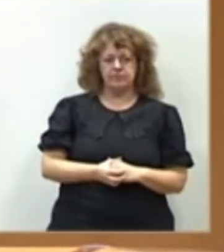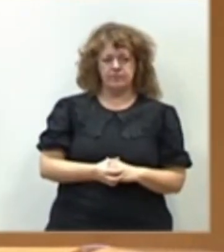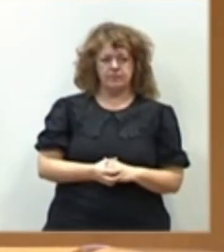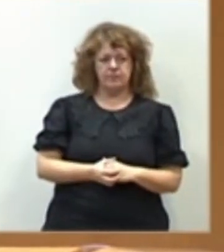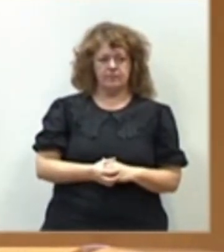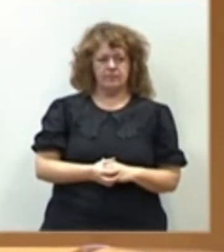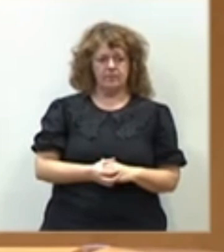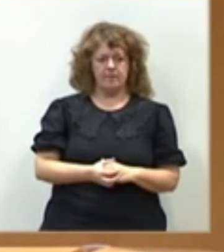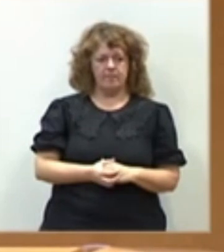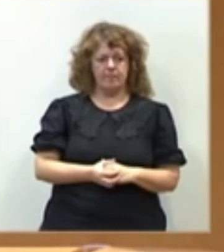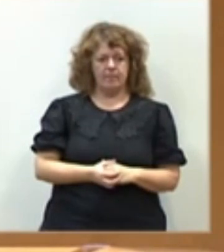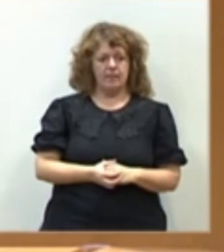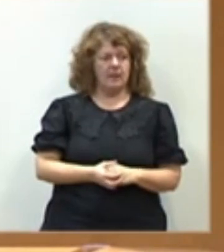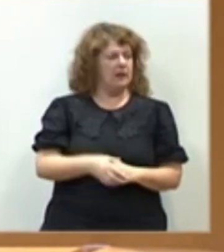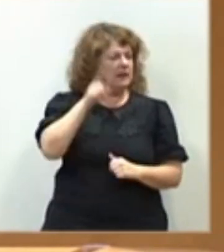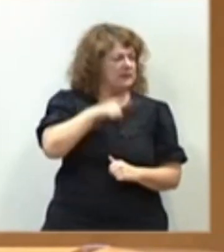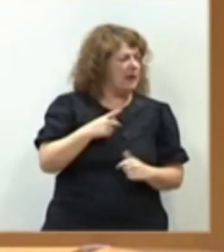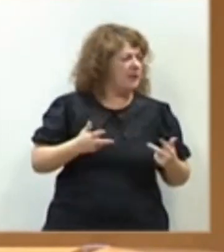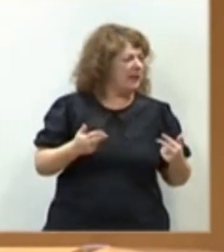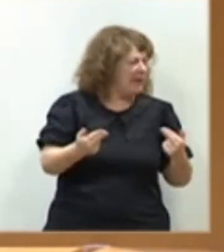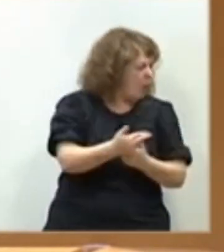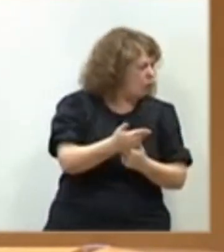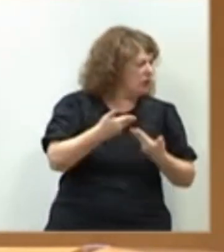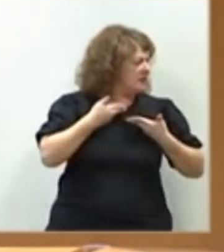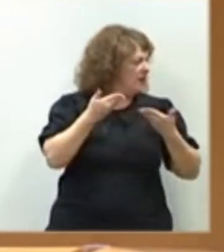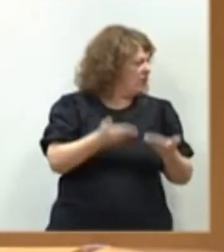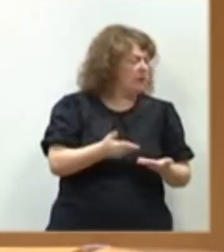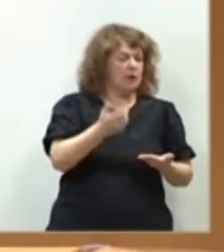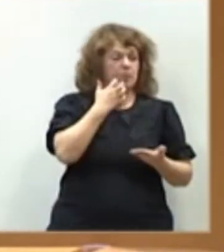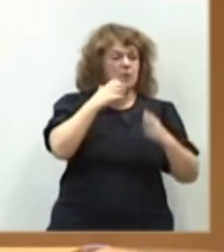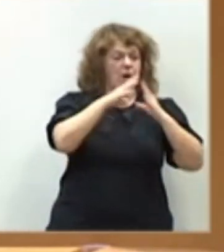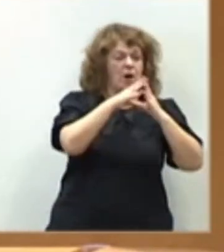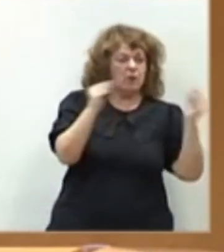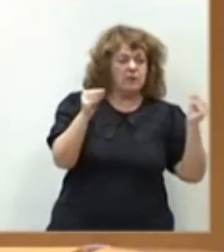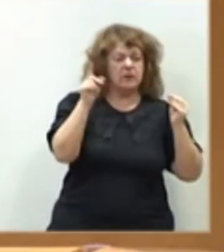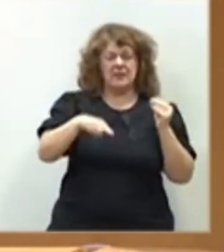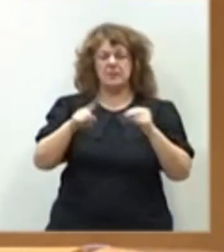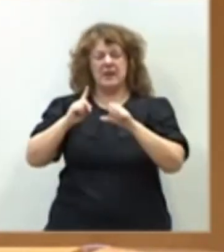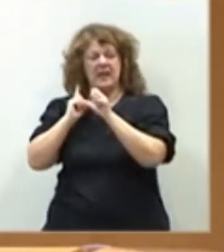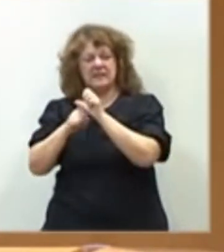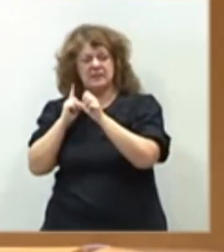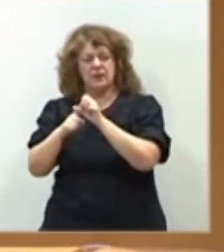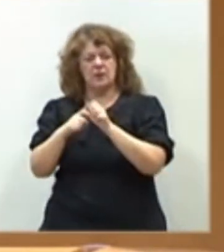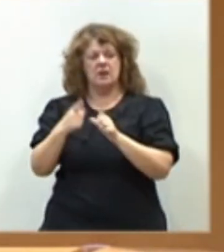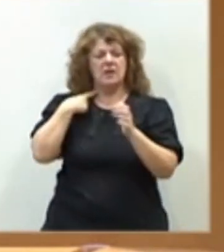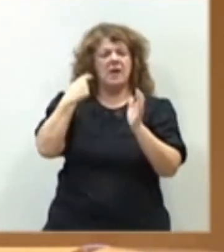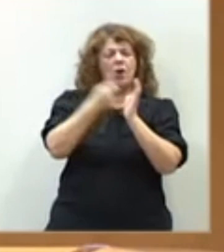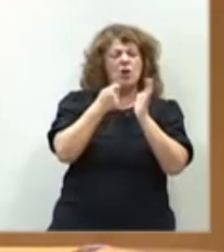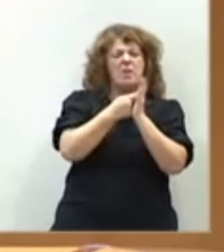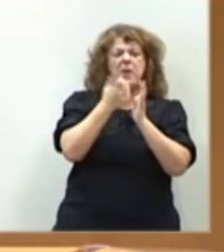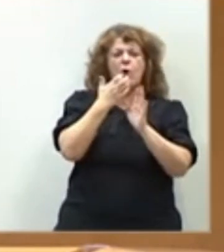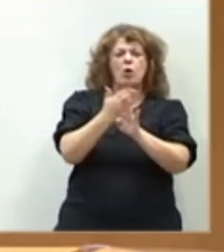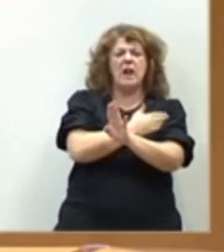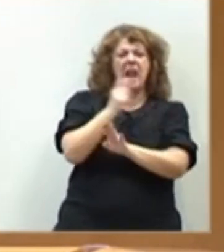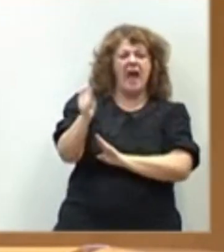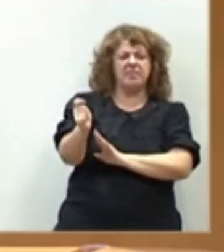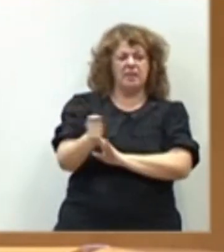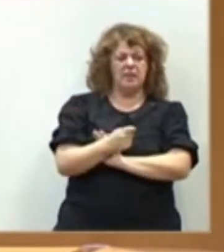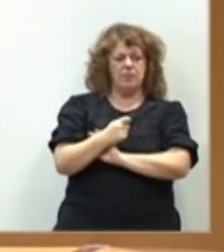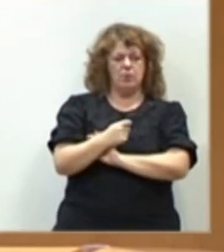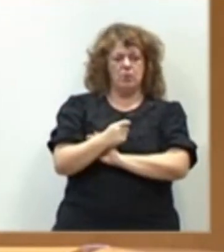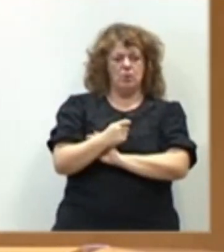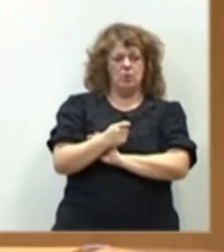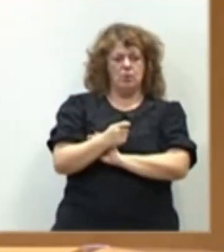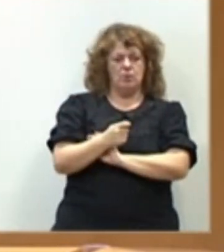Asimismo, han habido recortes en las ayudas, por ejemplo, en Andalucía y en Extremadura, y problemas con el pago del anticipo, como ha advertido el